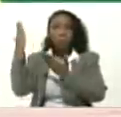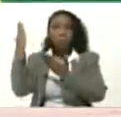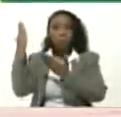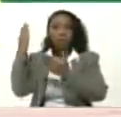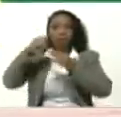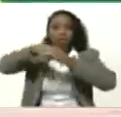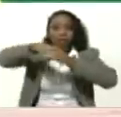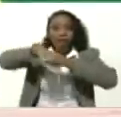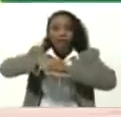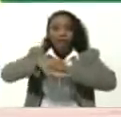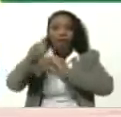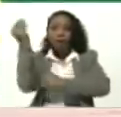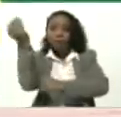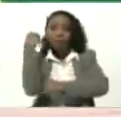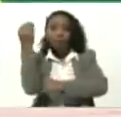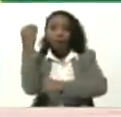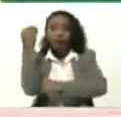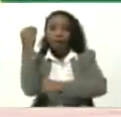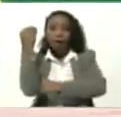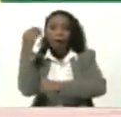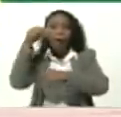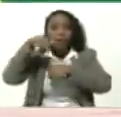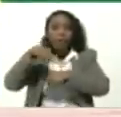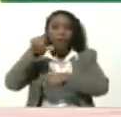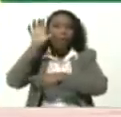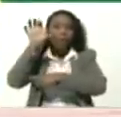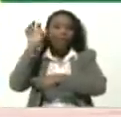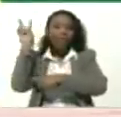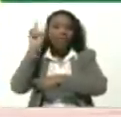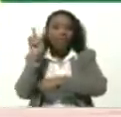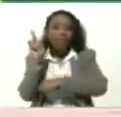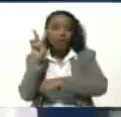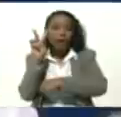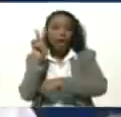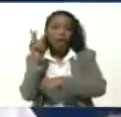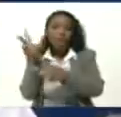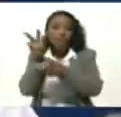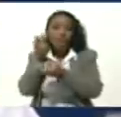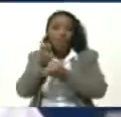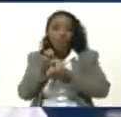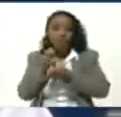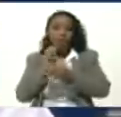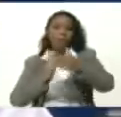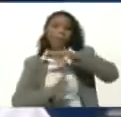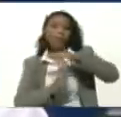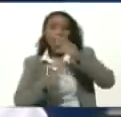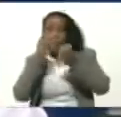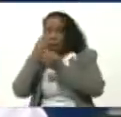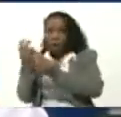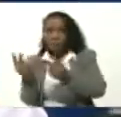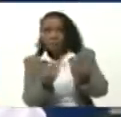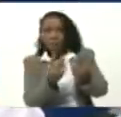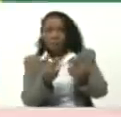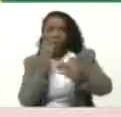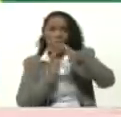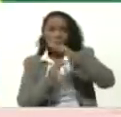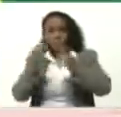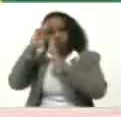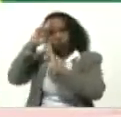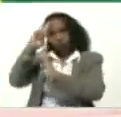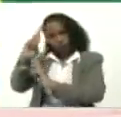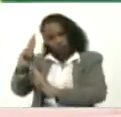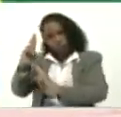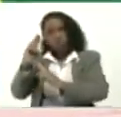italianas Venezuela es un país Receptor De migración Desde siempre Bienvenido a la migración Respeto a la